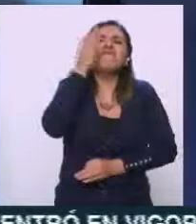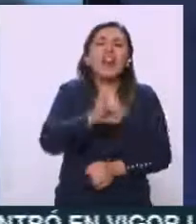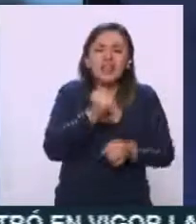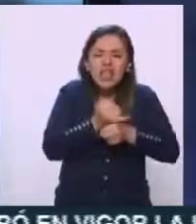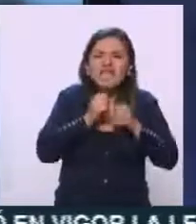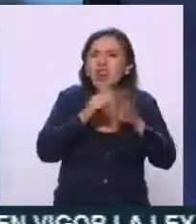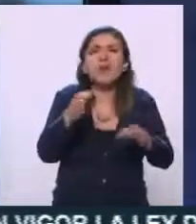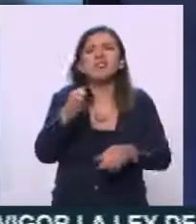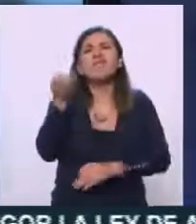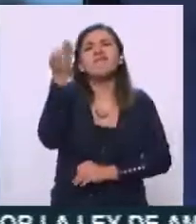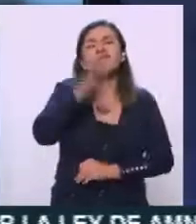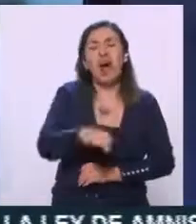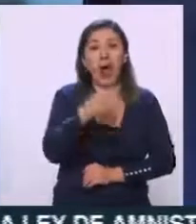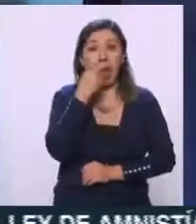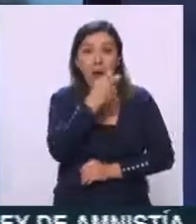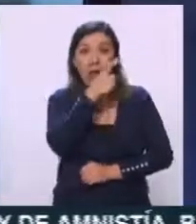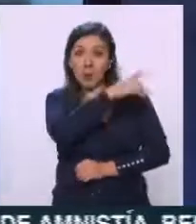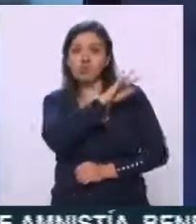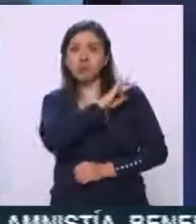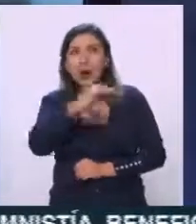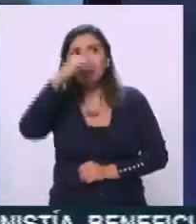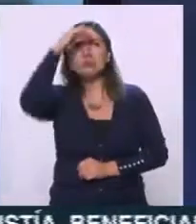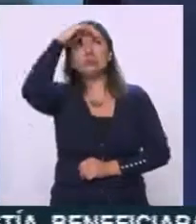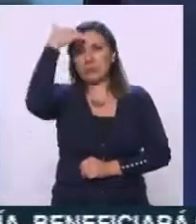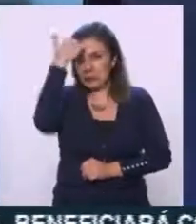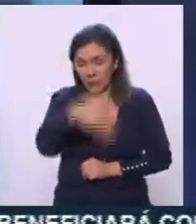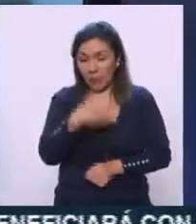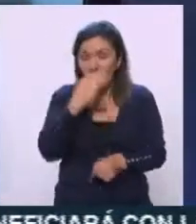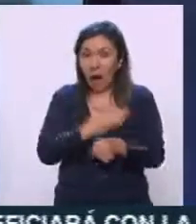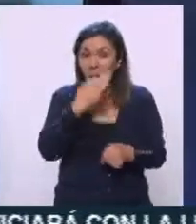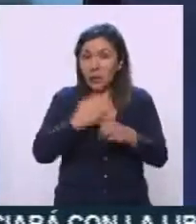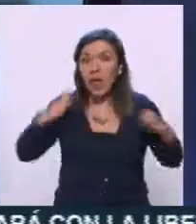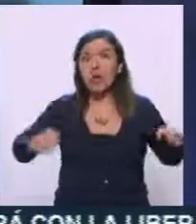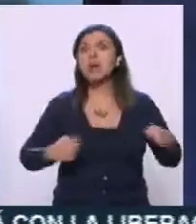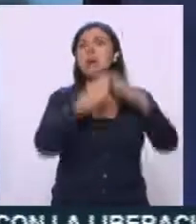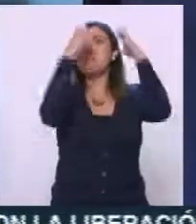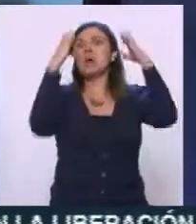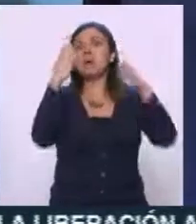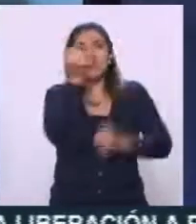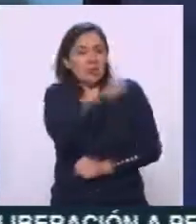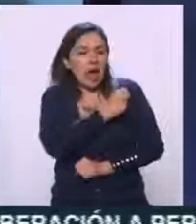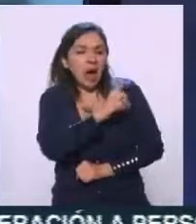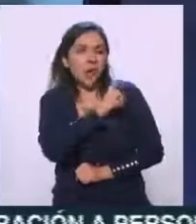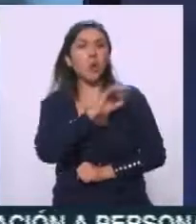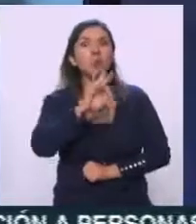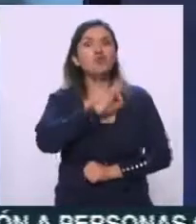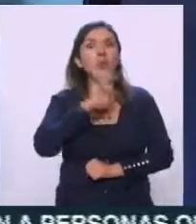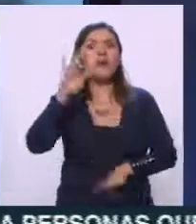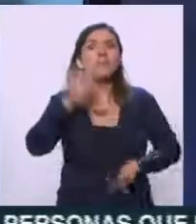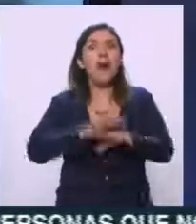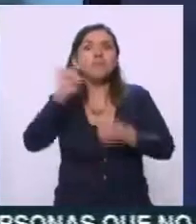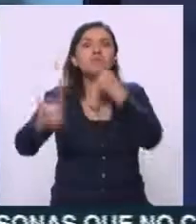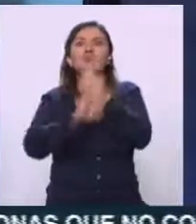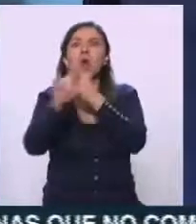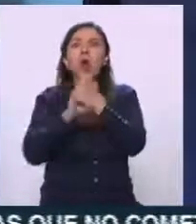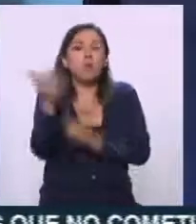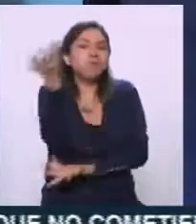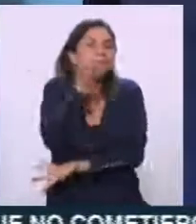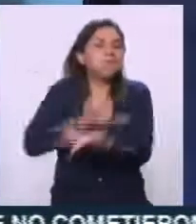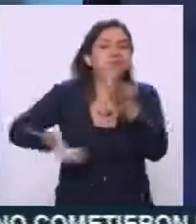él puede estar consciente que en una situación así de emergencia sanitaria, eso puede generar caos,